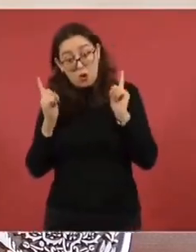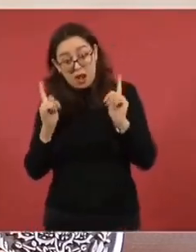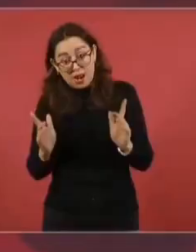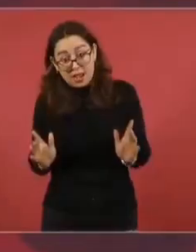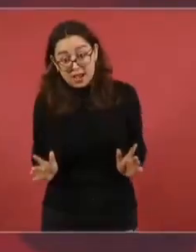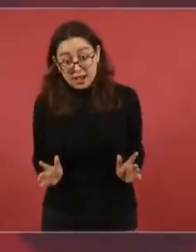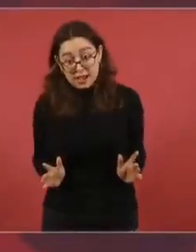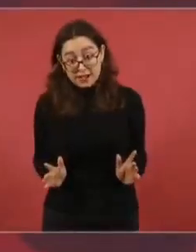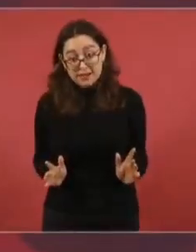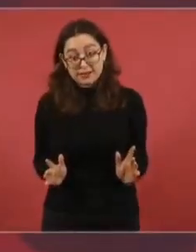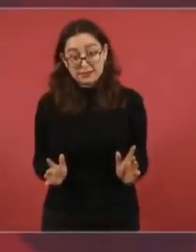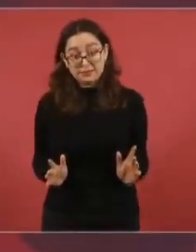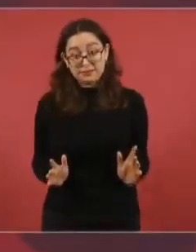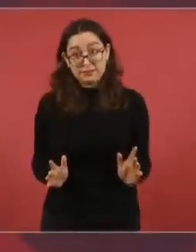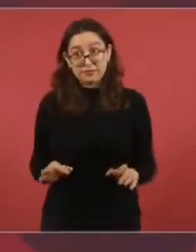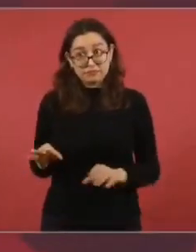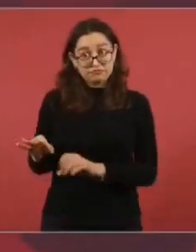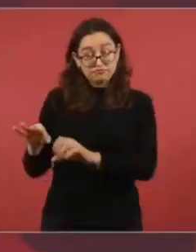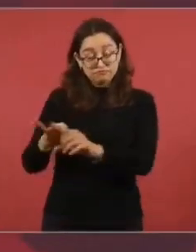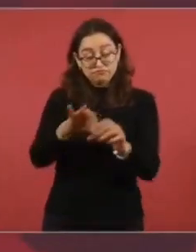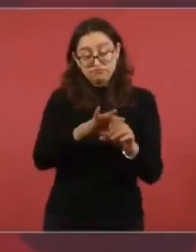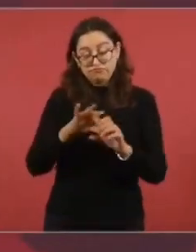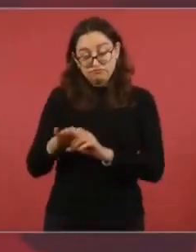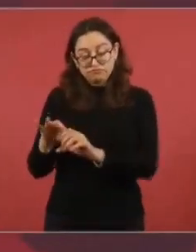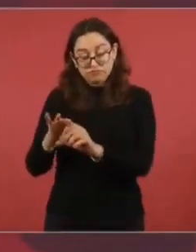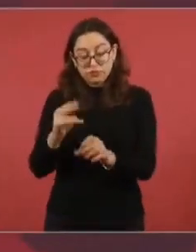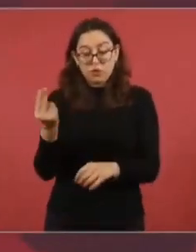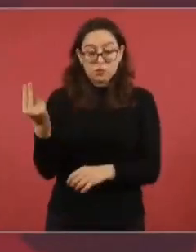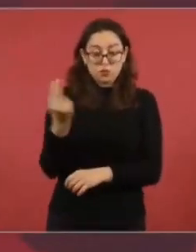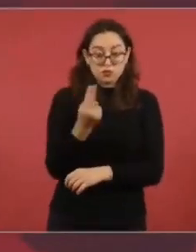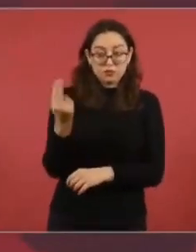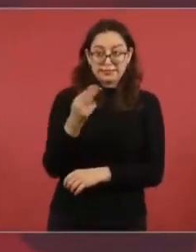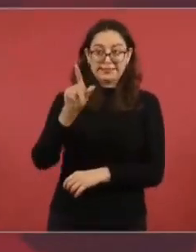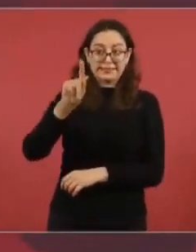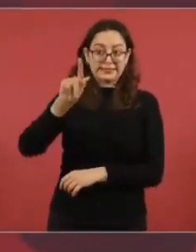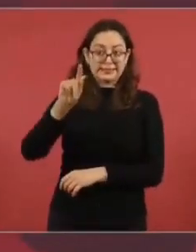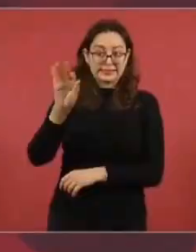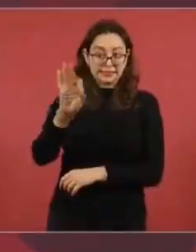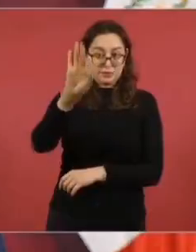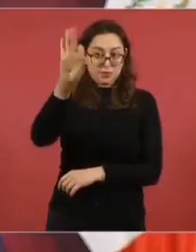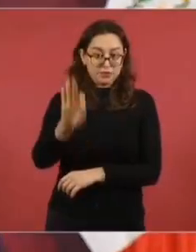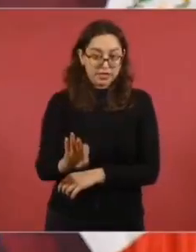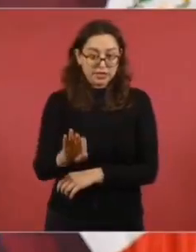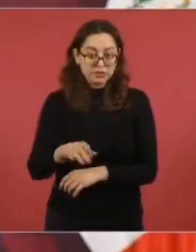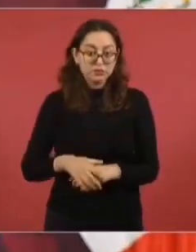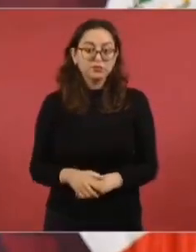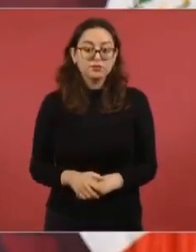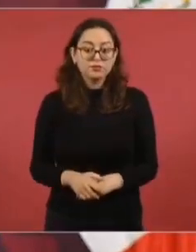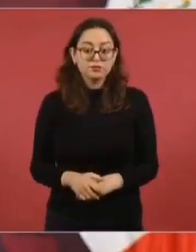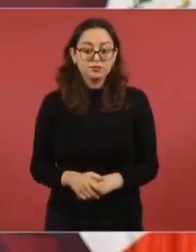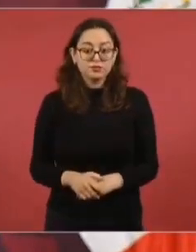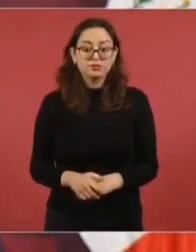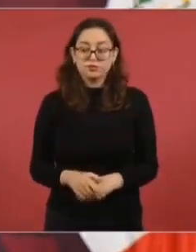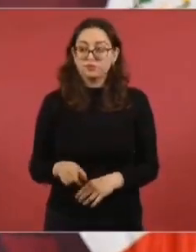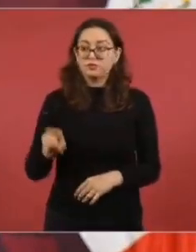terceras partes, la mayoría calificada, para que se tenga una nueva ministra.